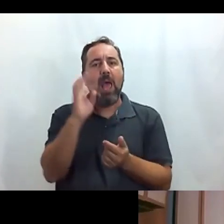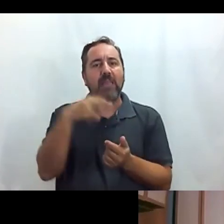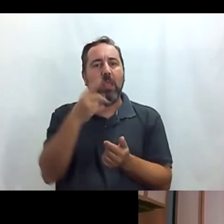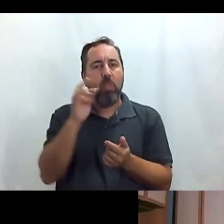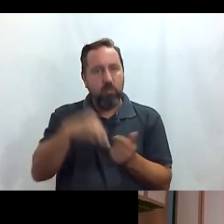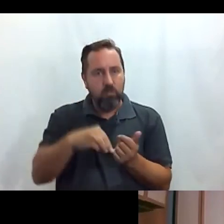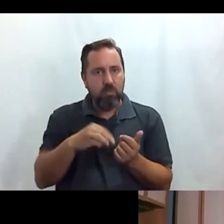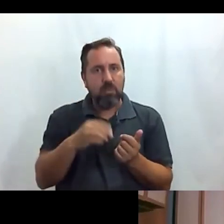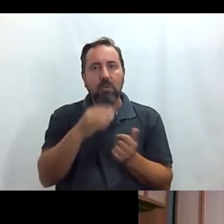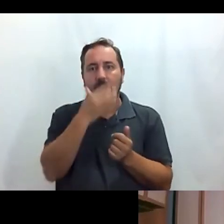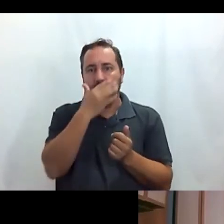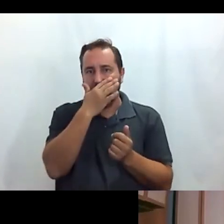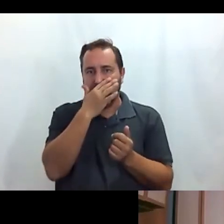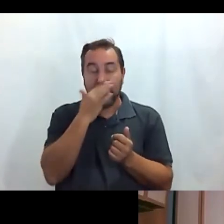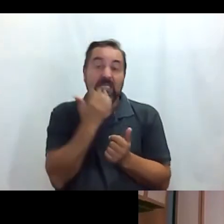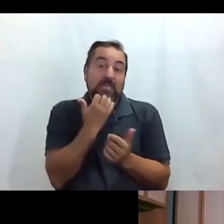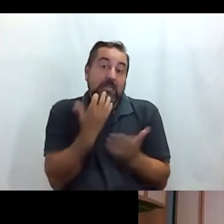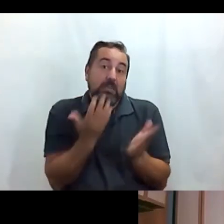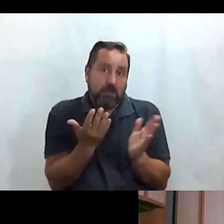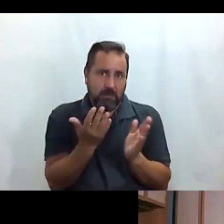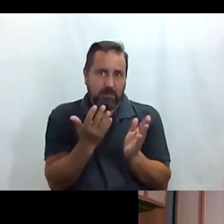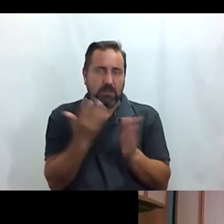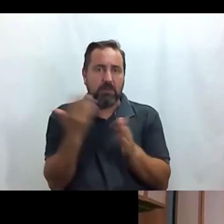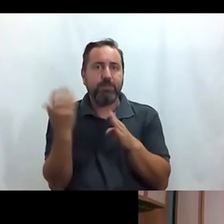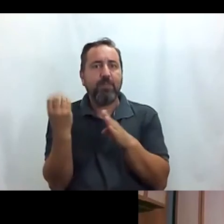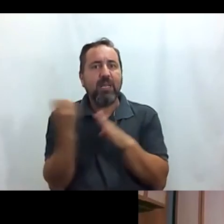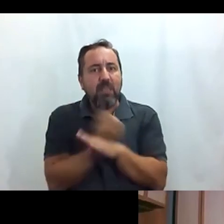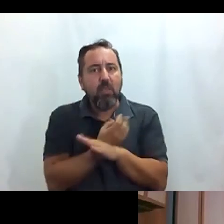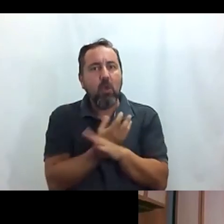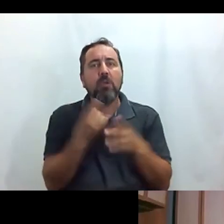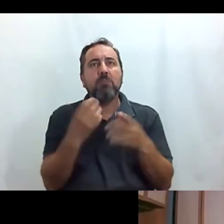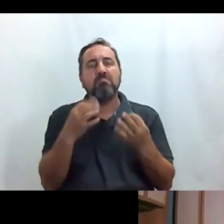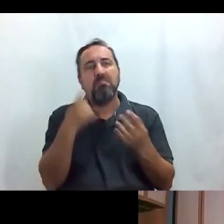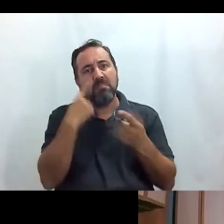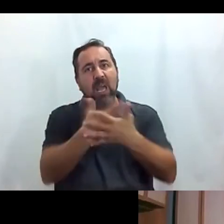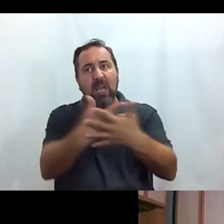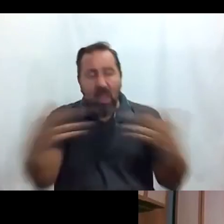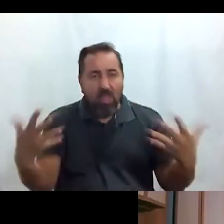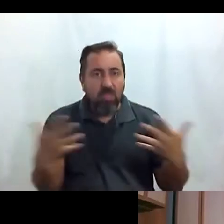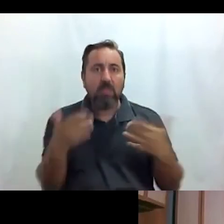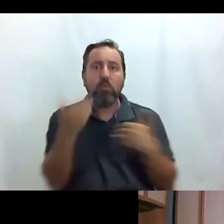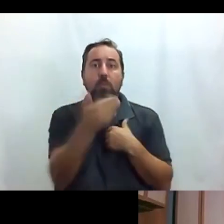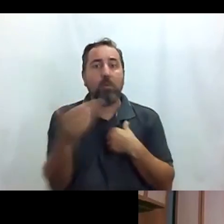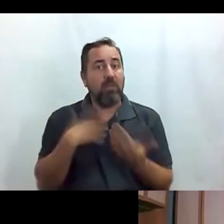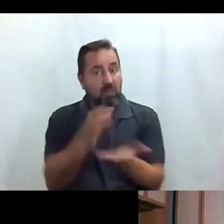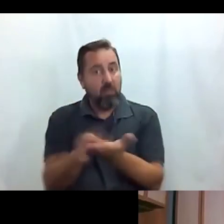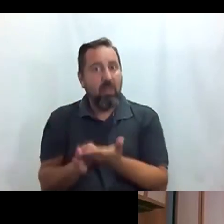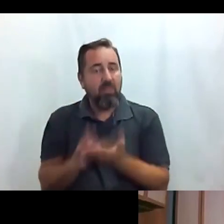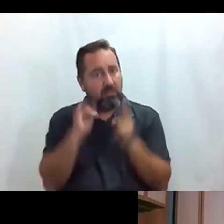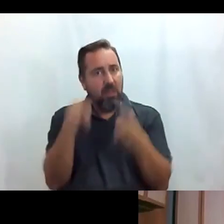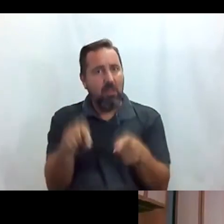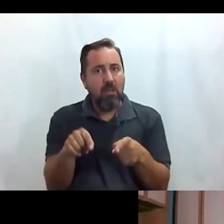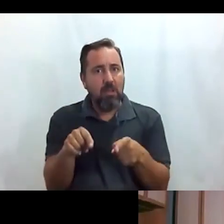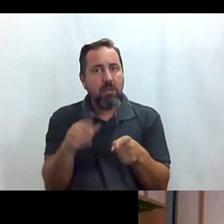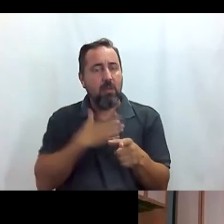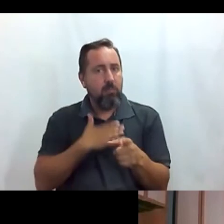contratas bueno si en las estaciones normalmente grandes importantes de las ciudades está allí en la